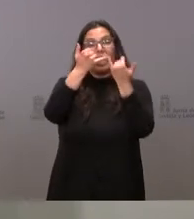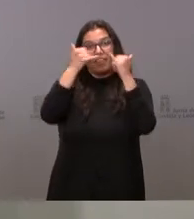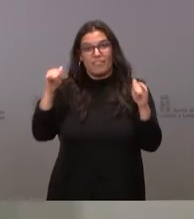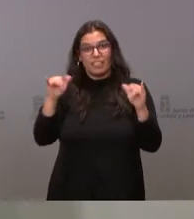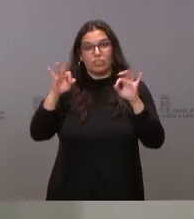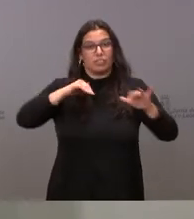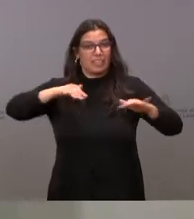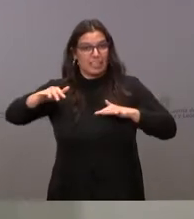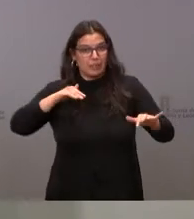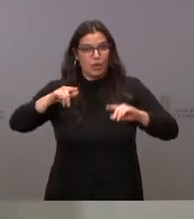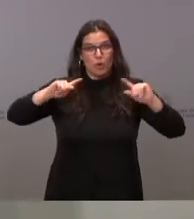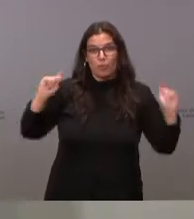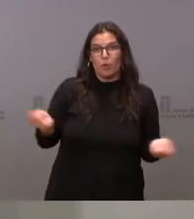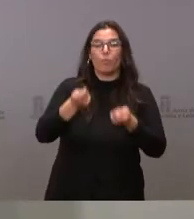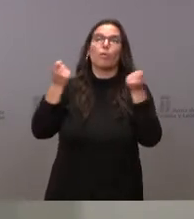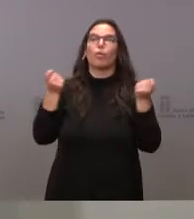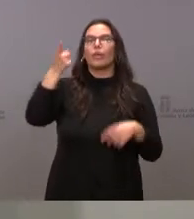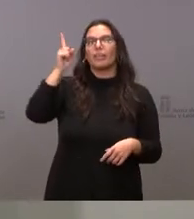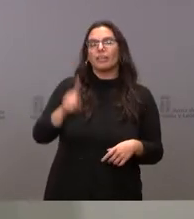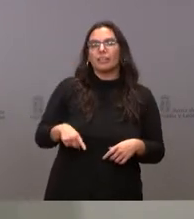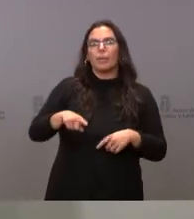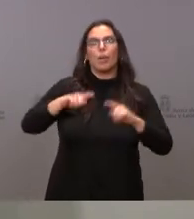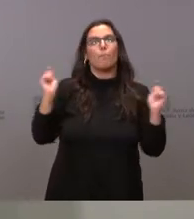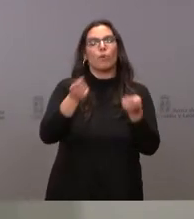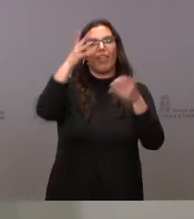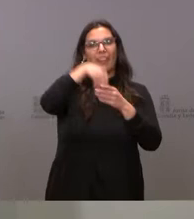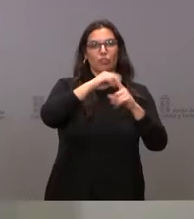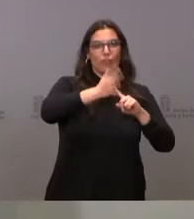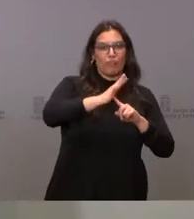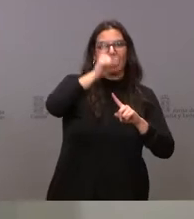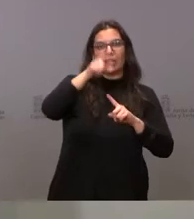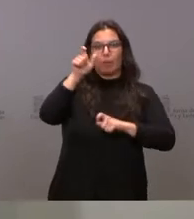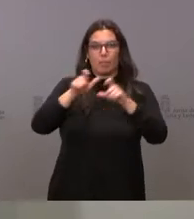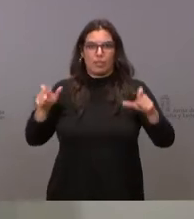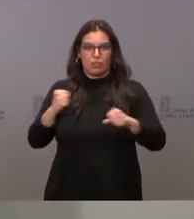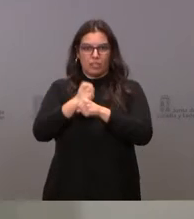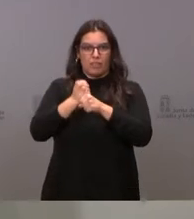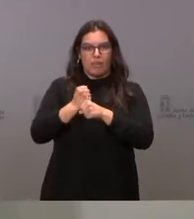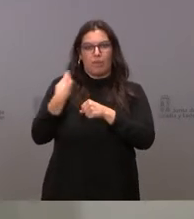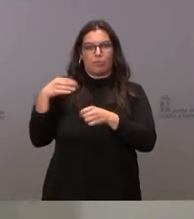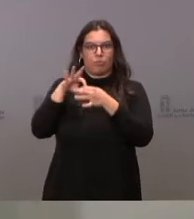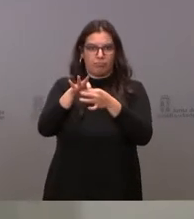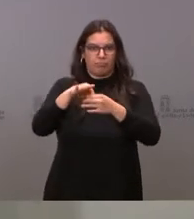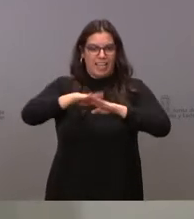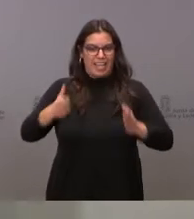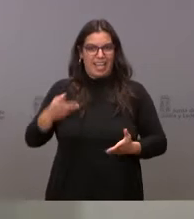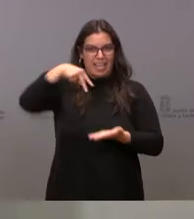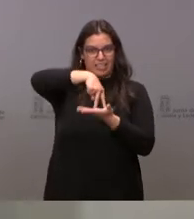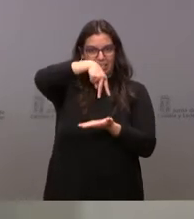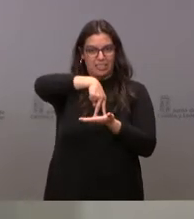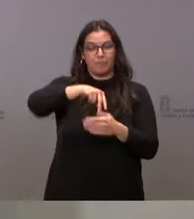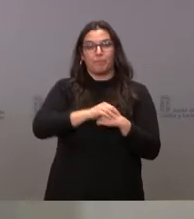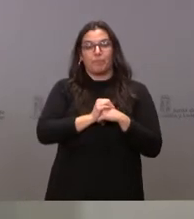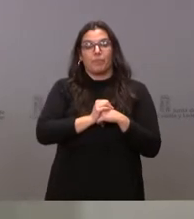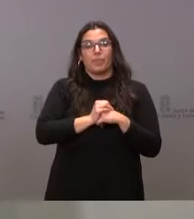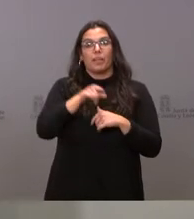dinamización y promoción, así como la publicidad en la feria y el personal auxiliar del stand. En esta feria, que recordamos, se va a